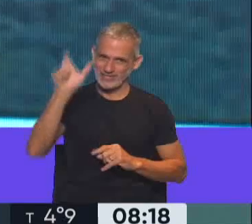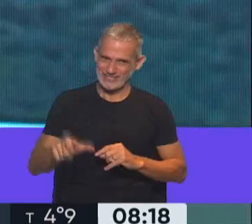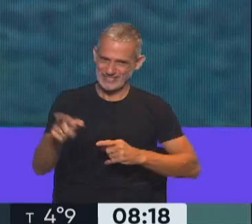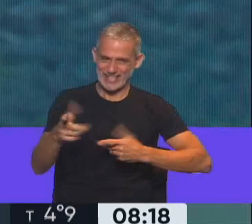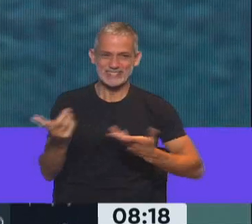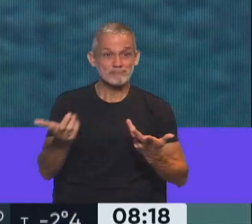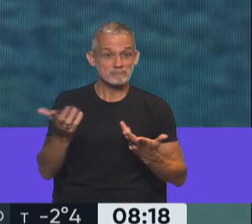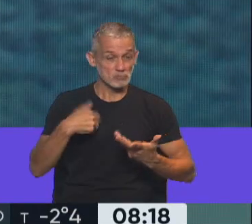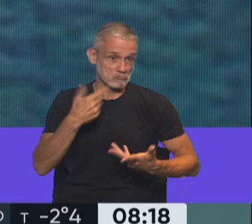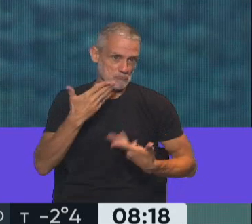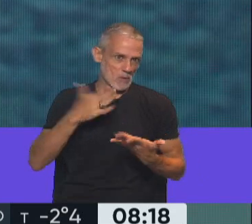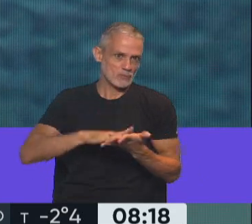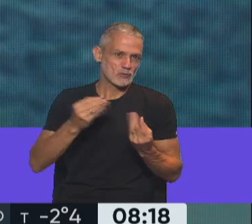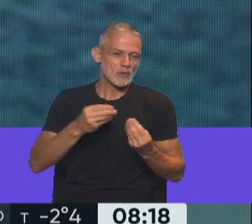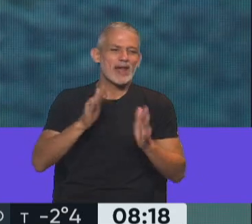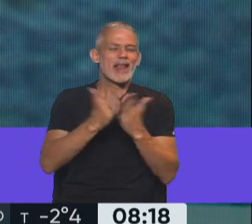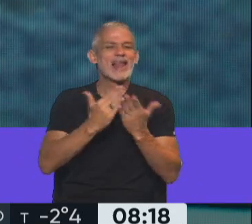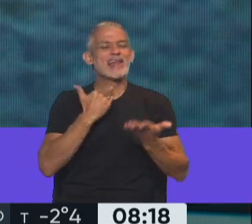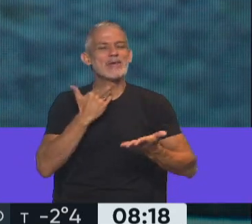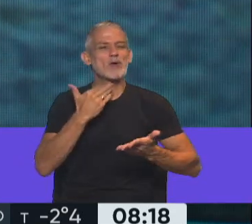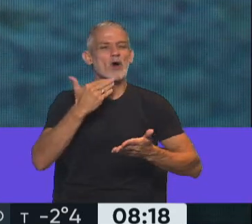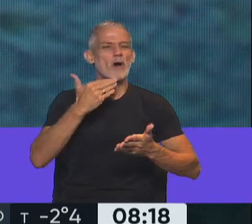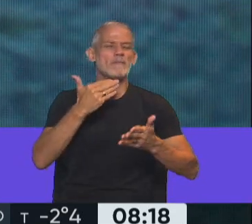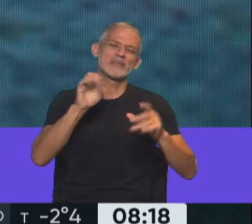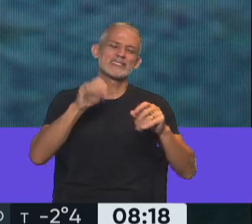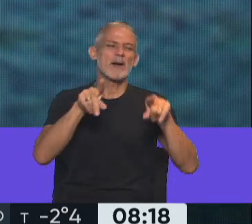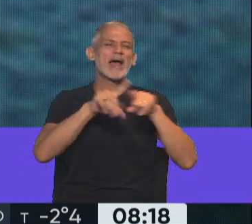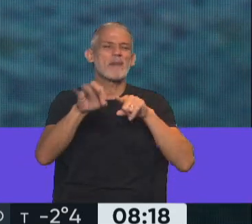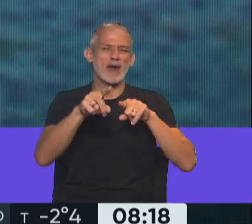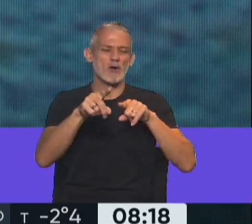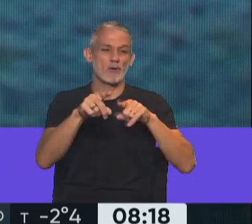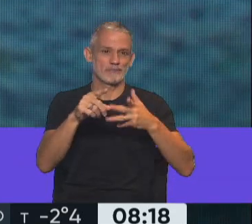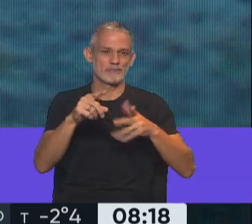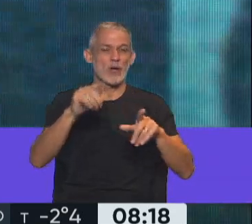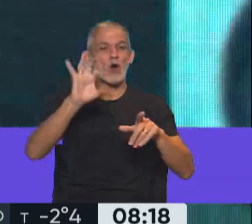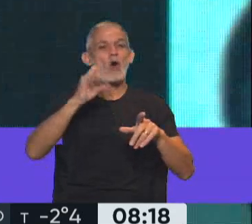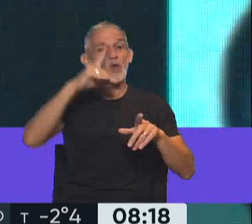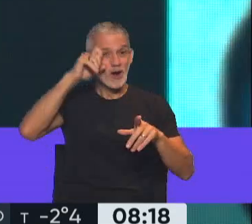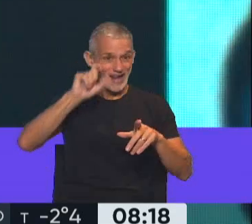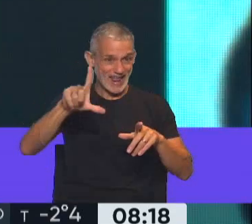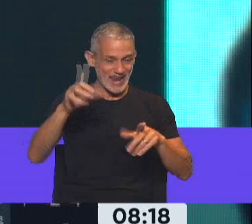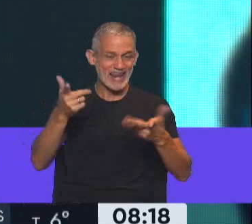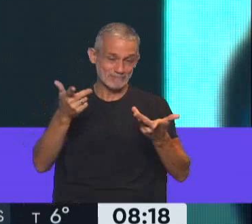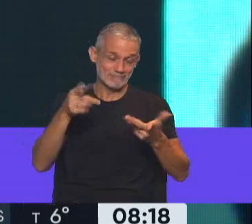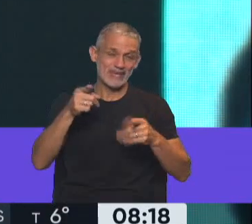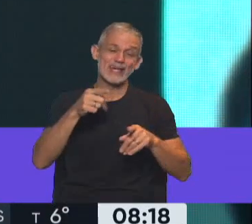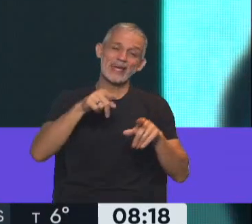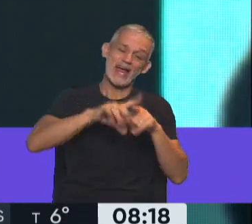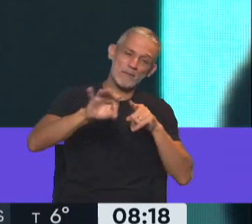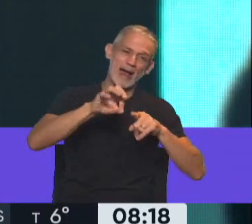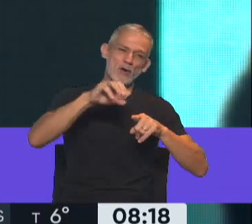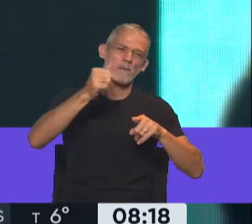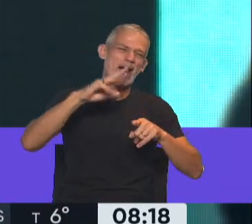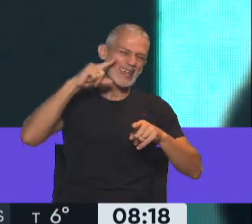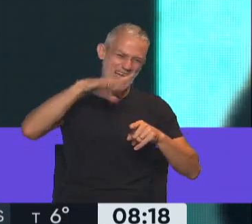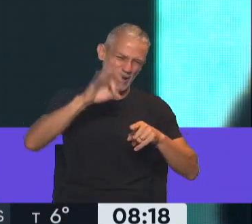todos hemos hablado en algún momento del libro hermano que escribió Santiago O'Donnell y en donde precisamente Mariano Macri, el hermano del expresidente de